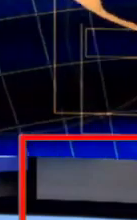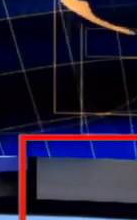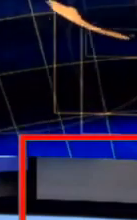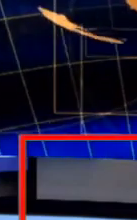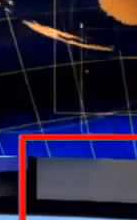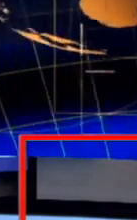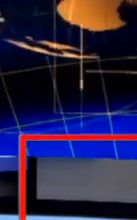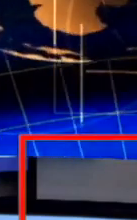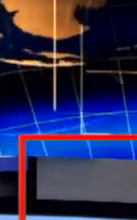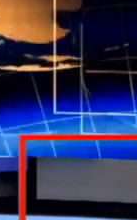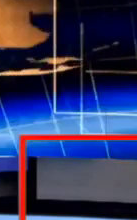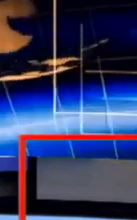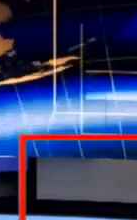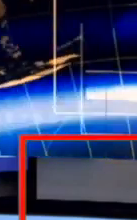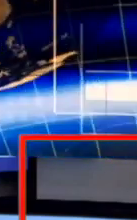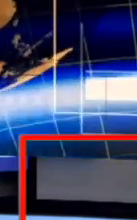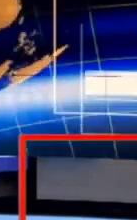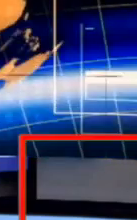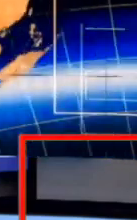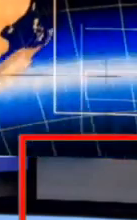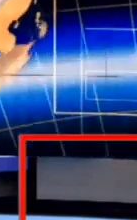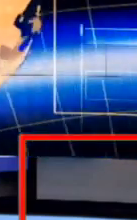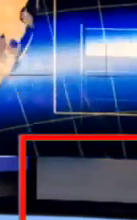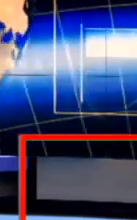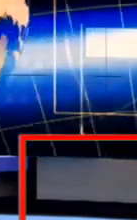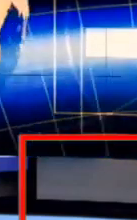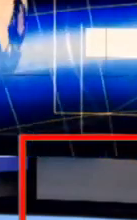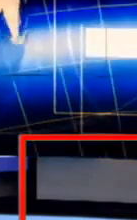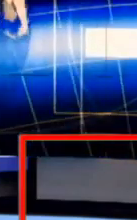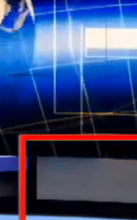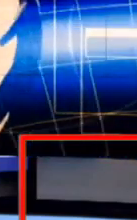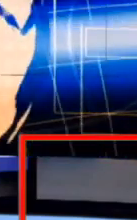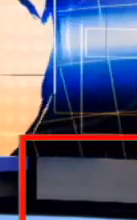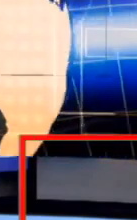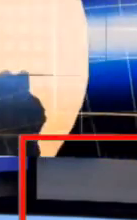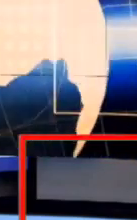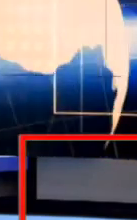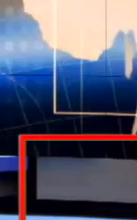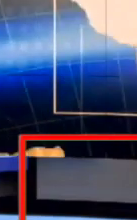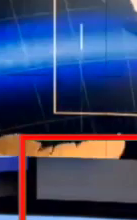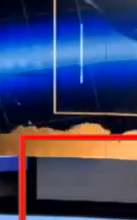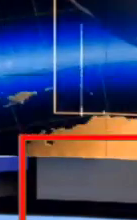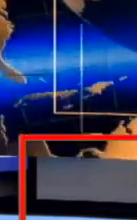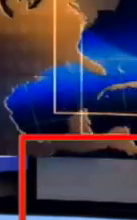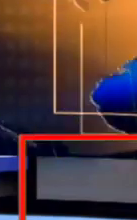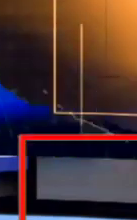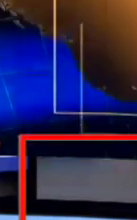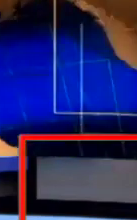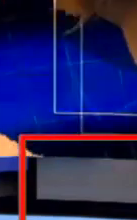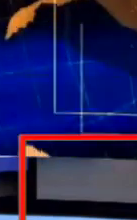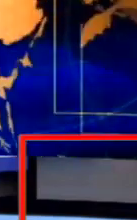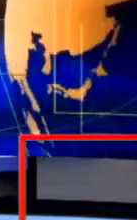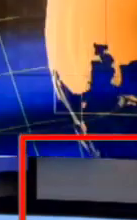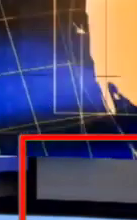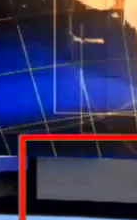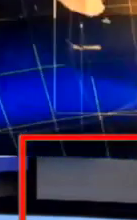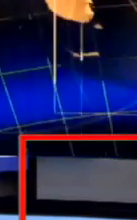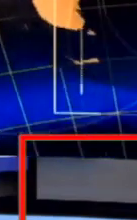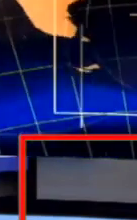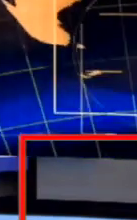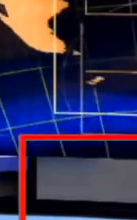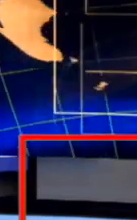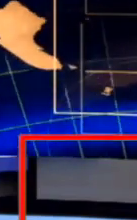no se vale, no es justo que quieran vernos la cara de tarugos a nosotros los mexicanos. Vamos pasando, vamos